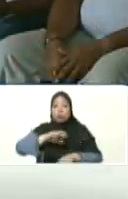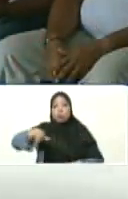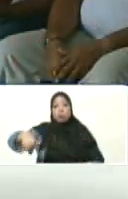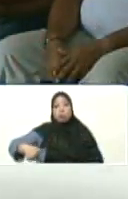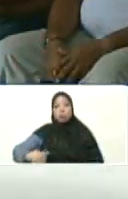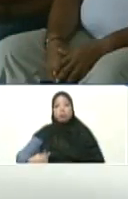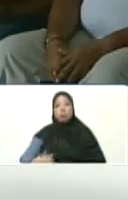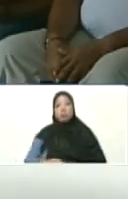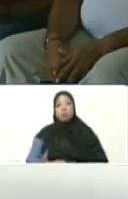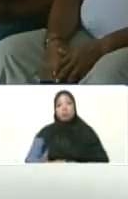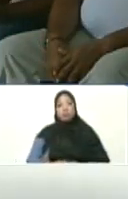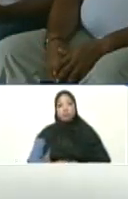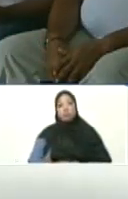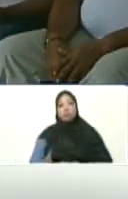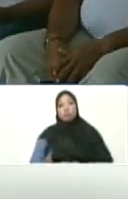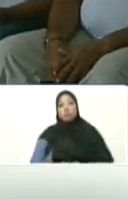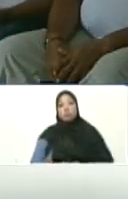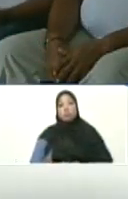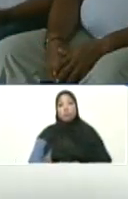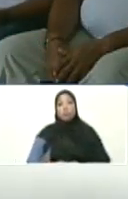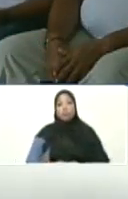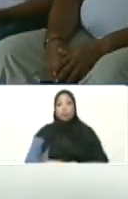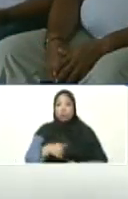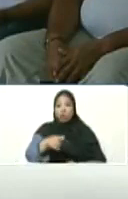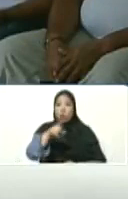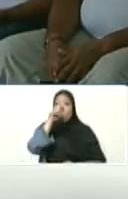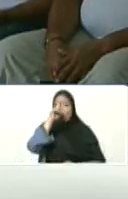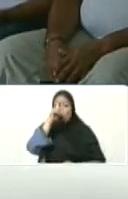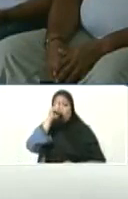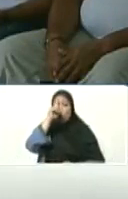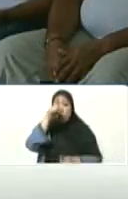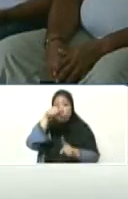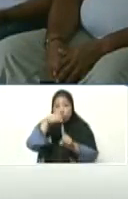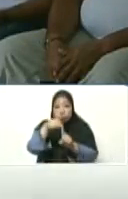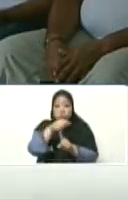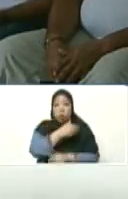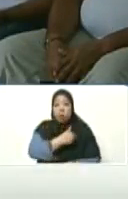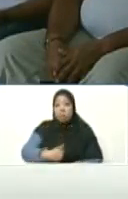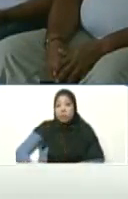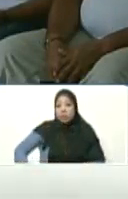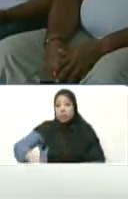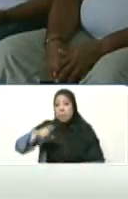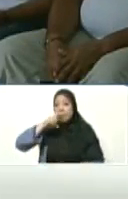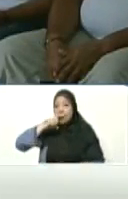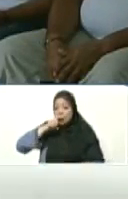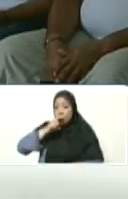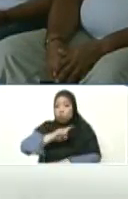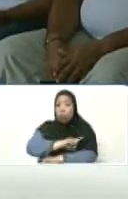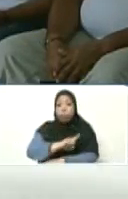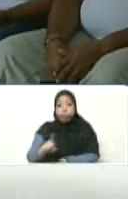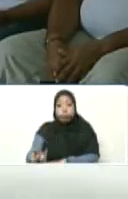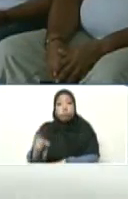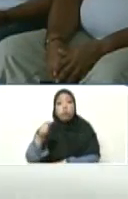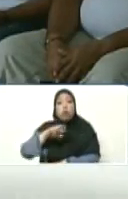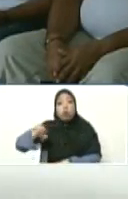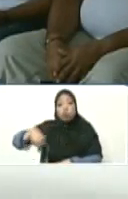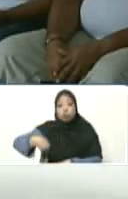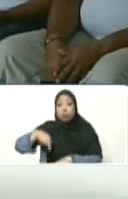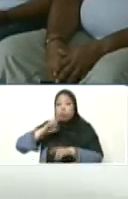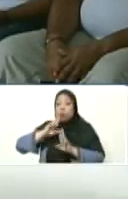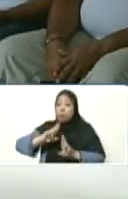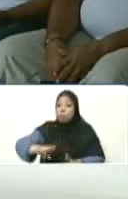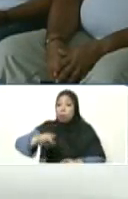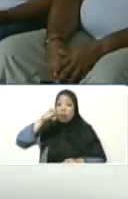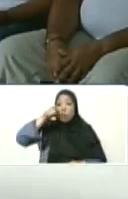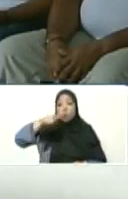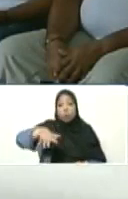etapa que usted nos ha orientado, vamos a seguir nosotros desde Falcón, presidente, también respondiéndole a nuestro